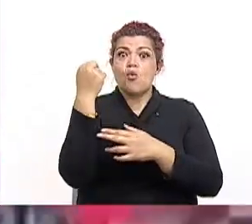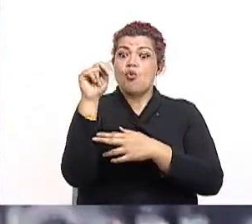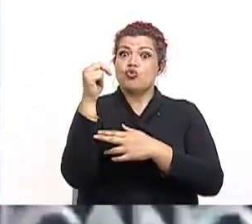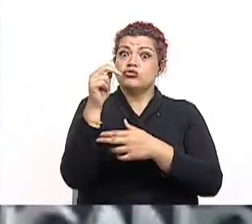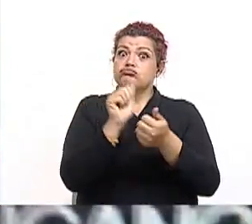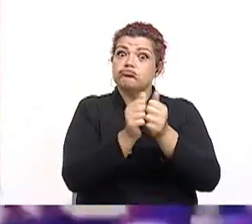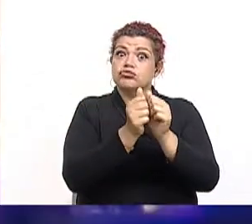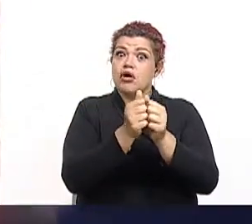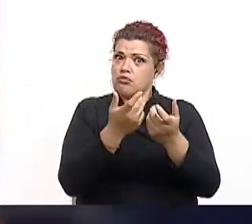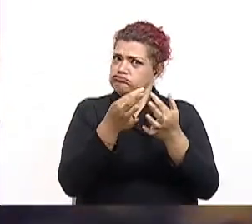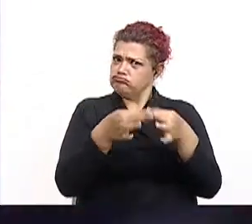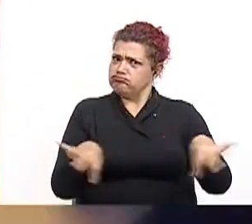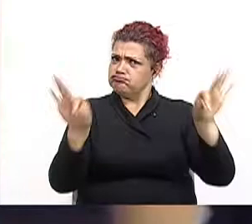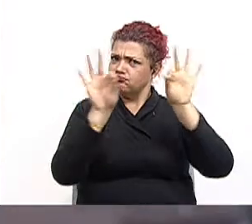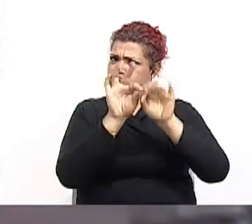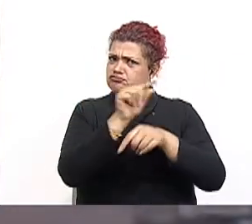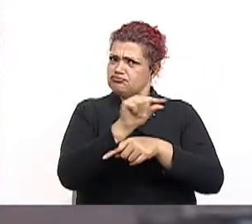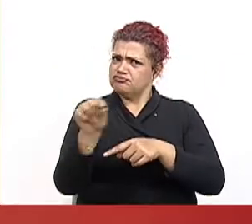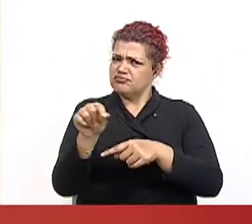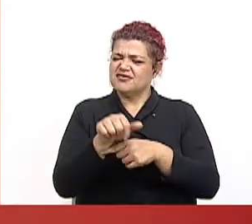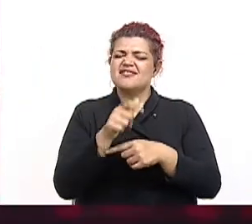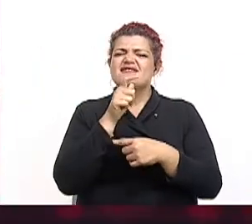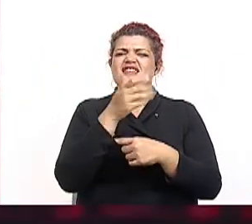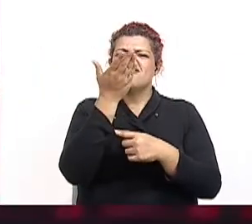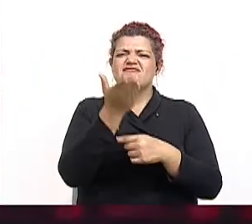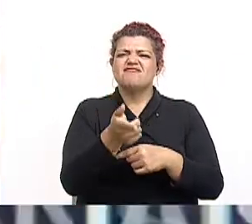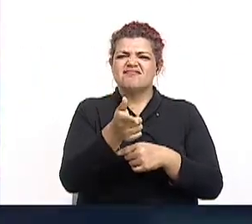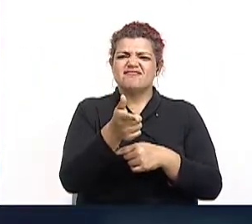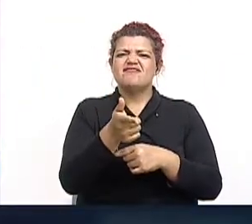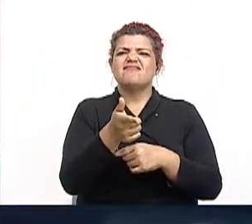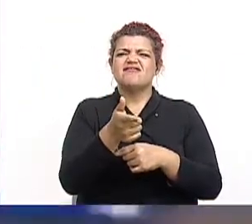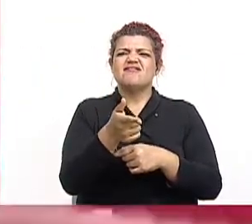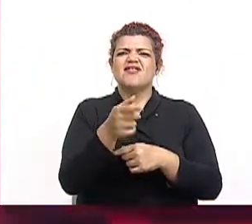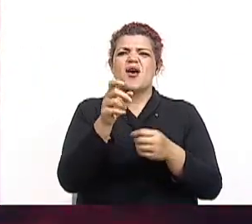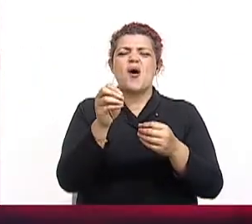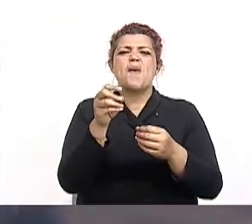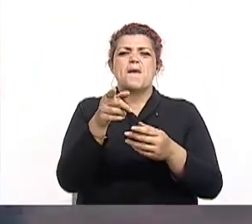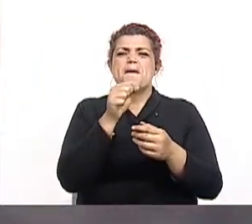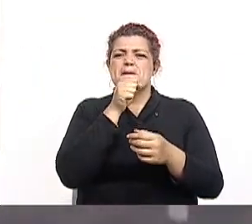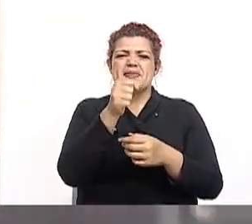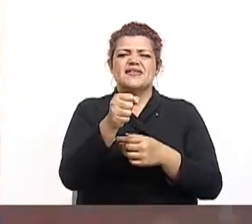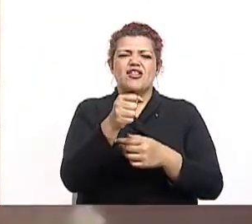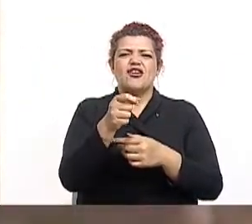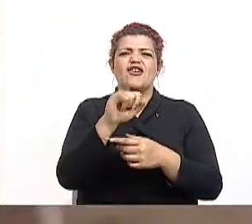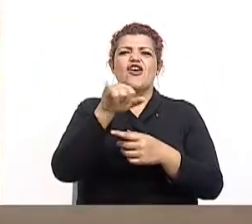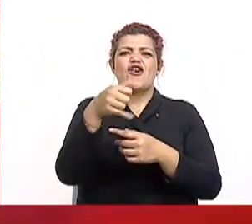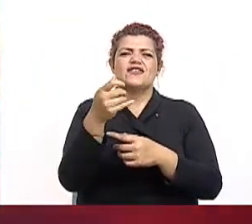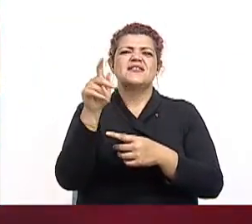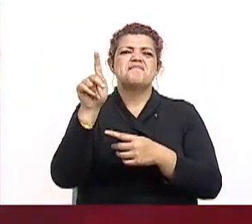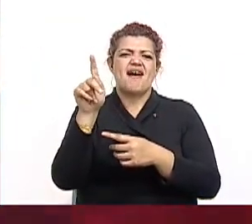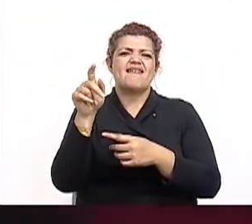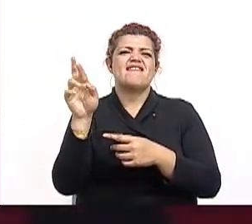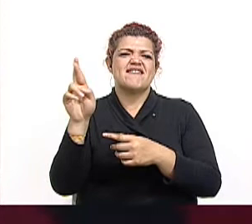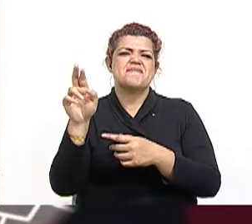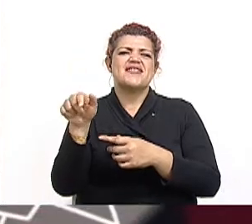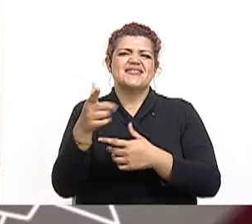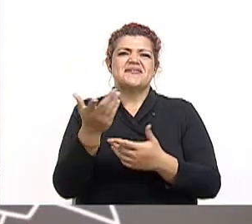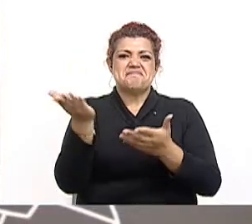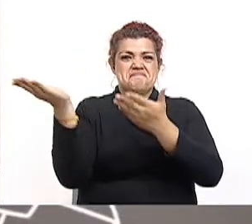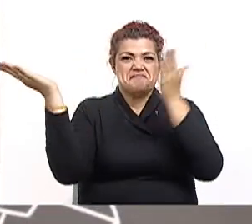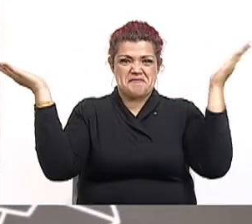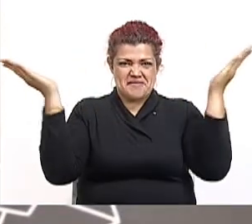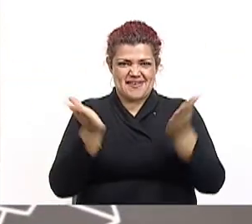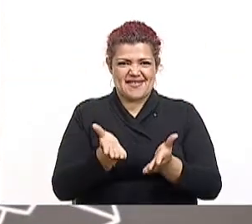destacadas de la semana. Con ustedes, su presentador, José Pablo Ramírez. Bienvenidas y bienvenidos.